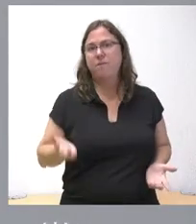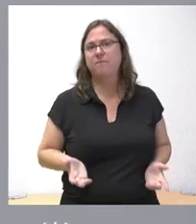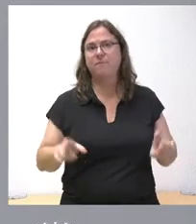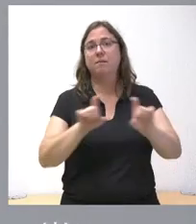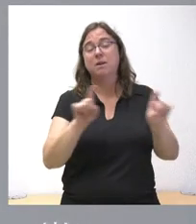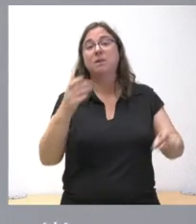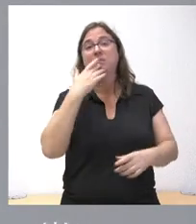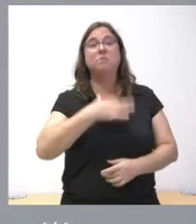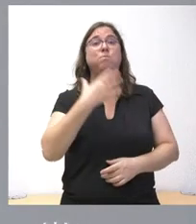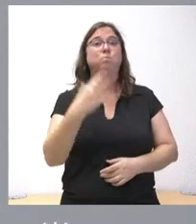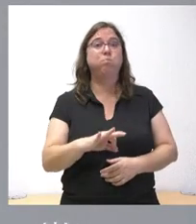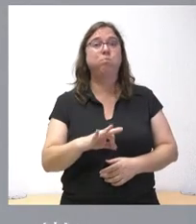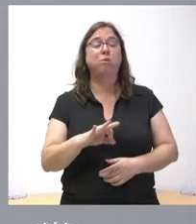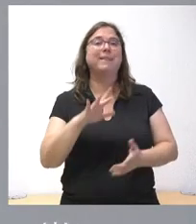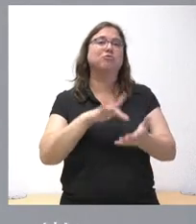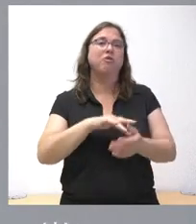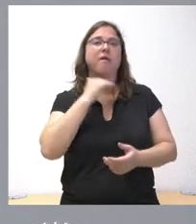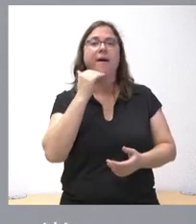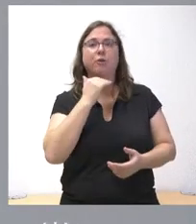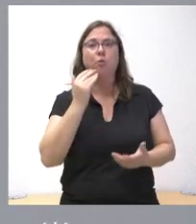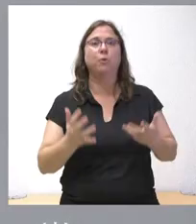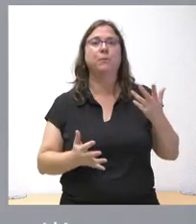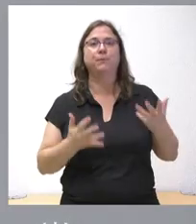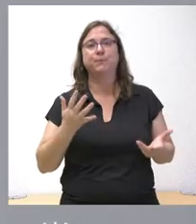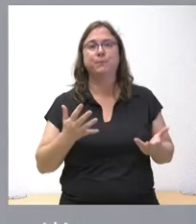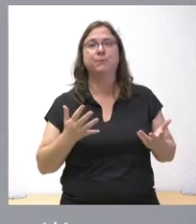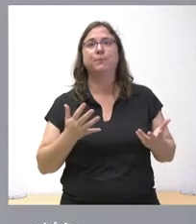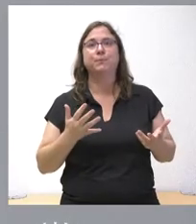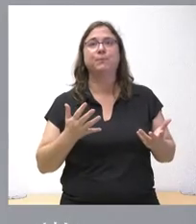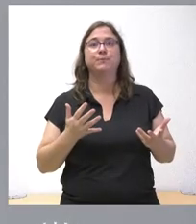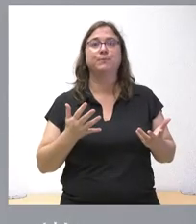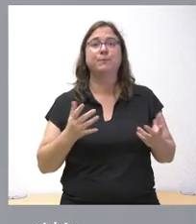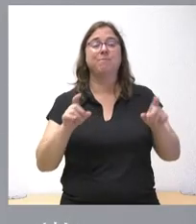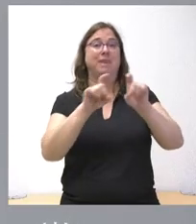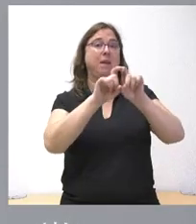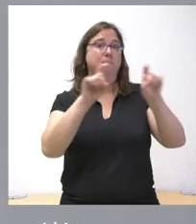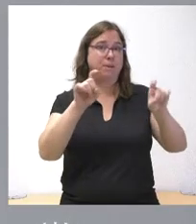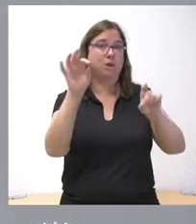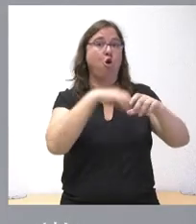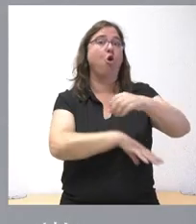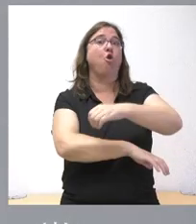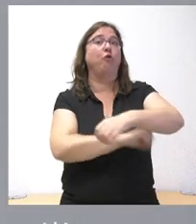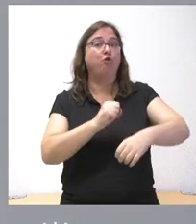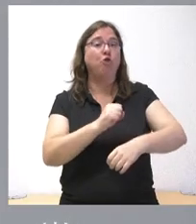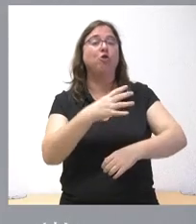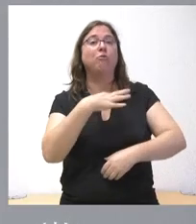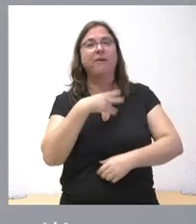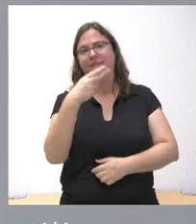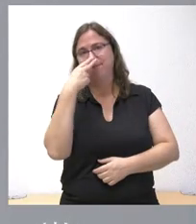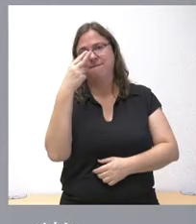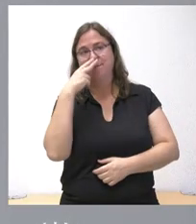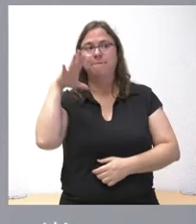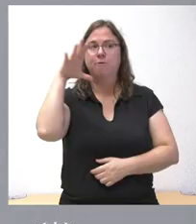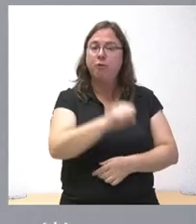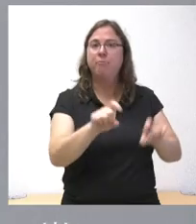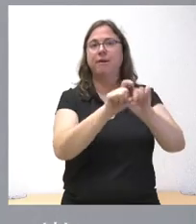posible que se encuentren empresas o fondos que pudieran estar interesados en la adquisición de la